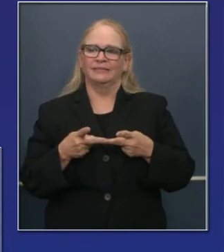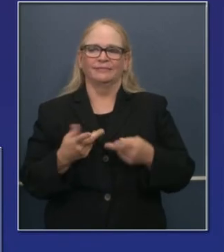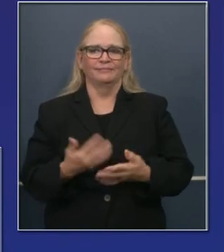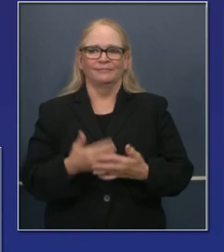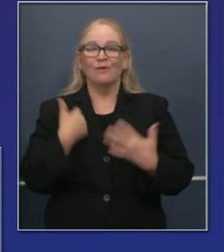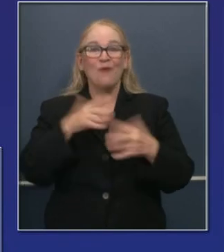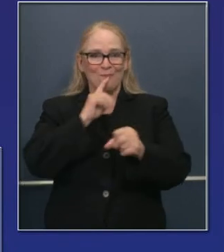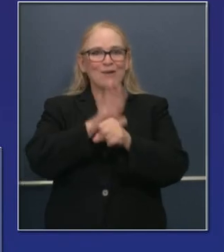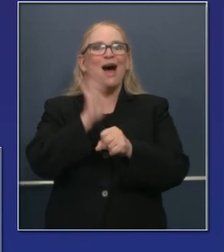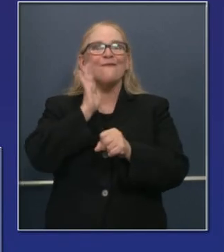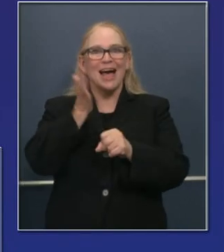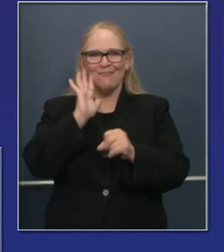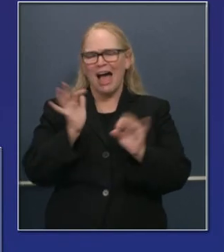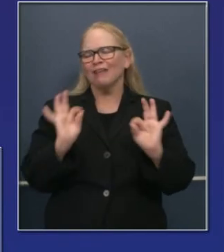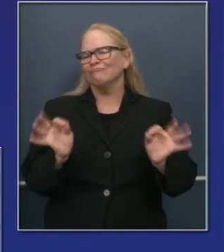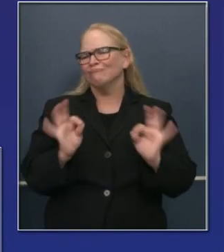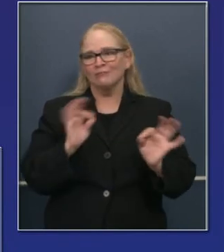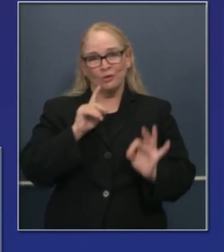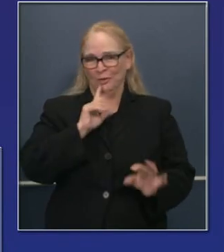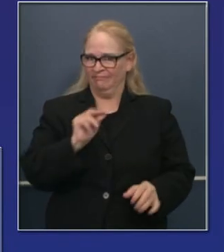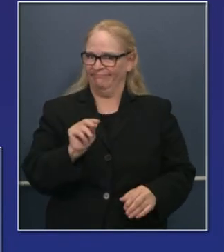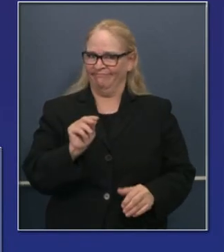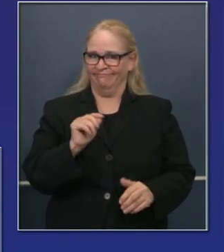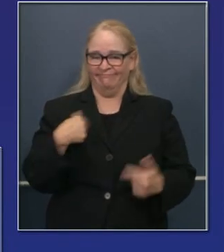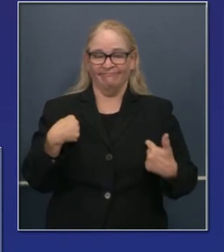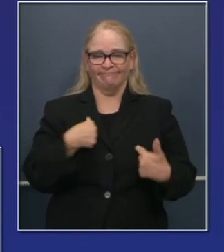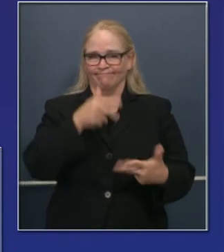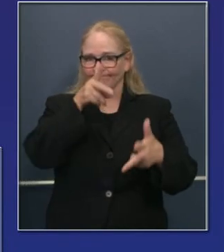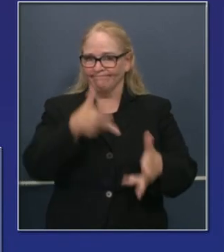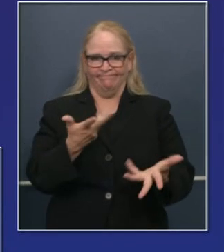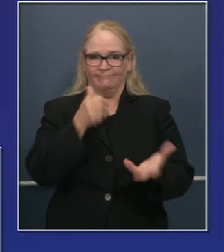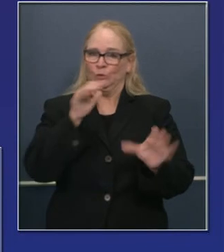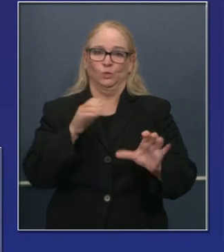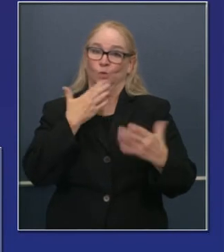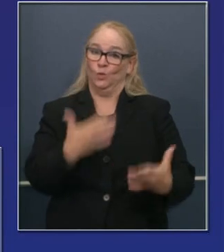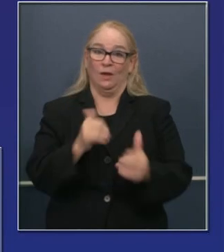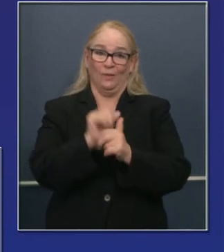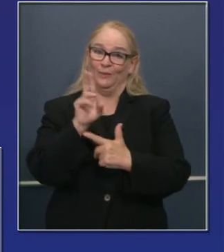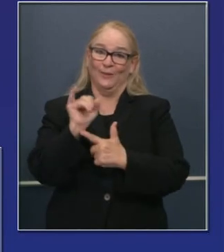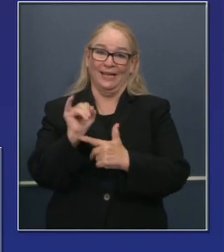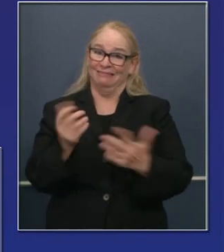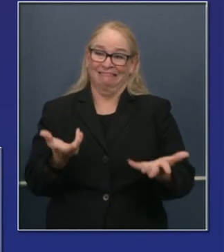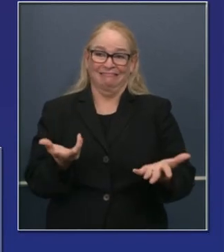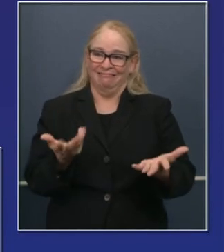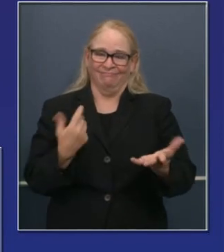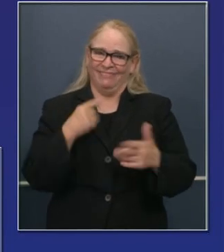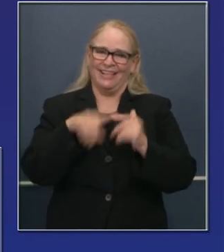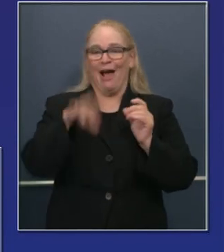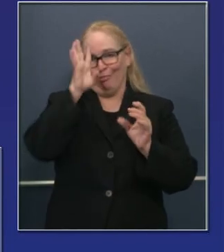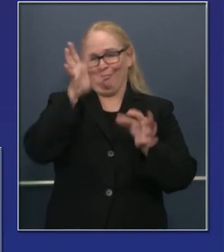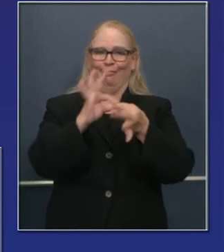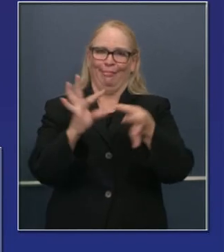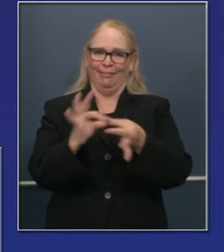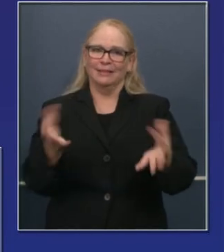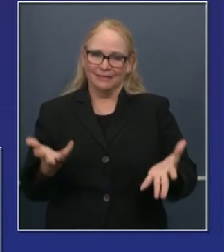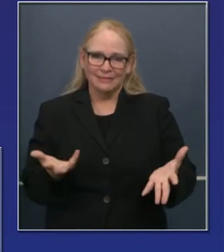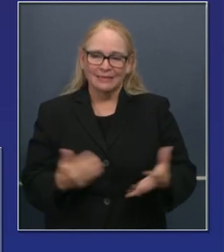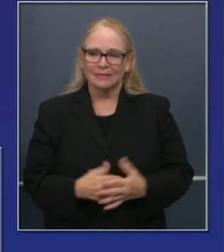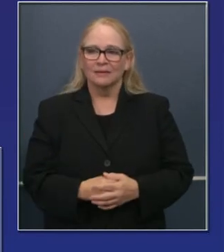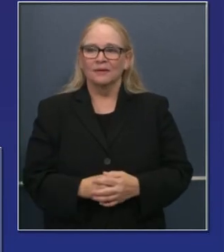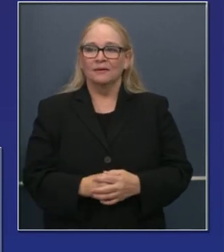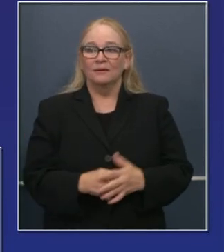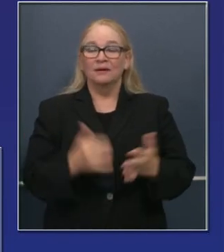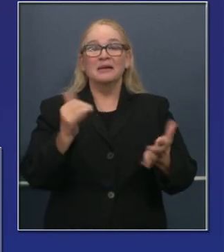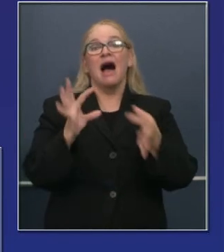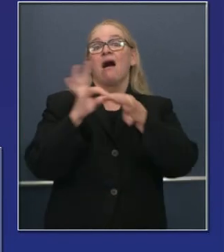haremos promesas falsas que no podremos cumplir con los californianos. Respecto al